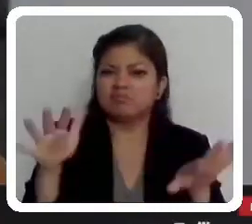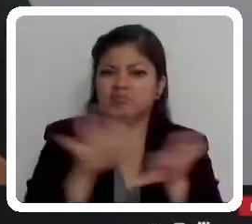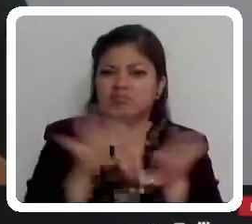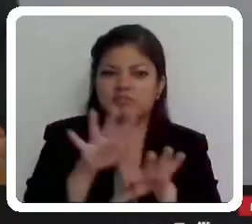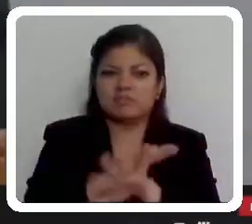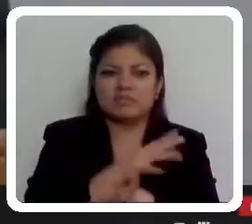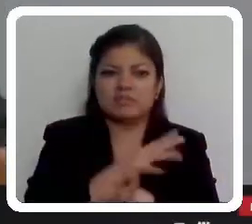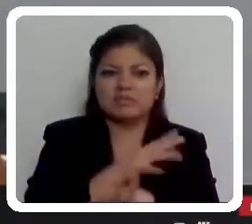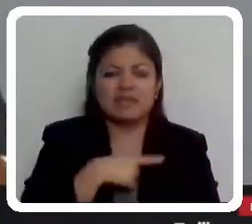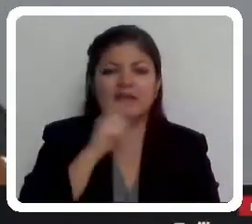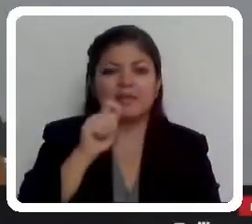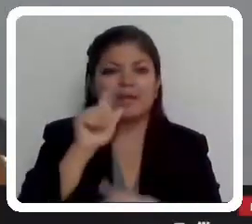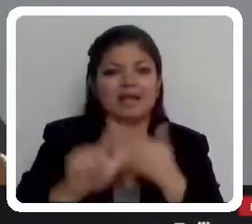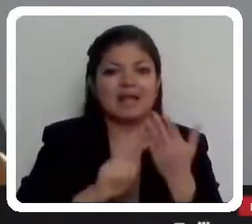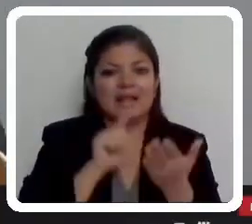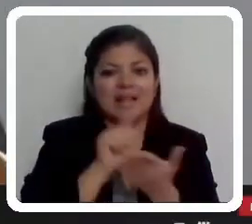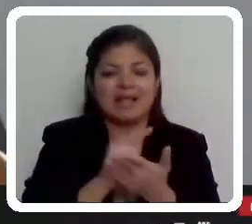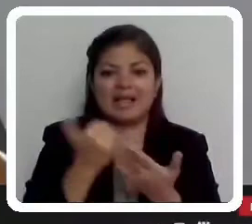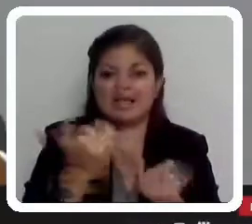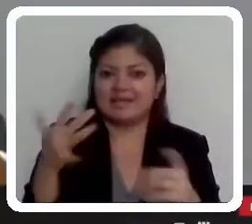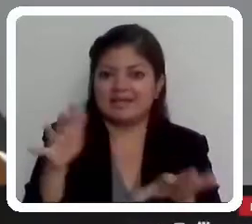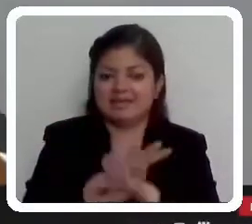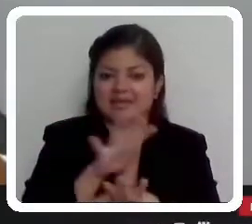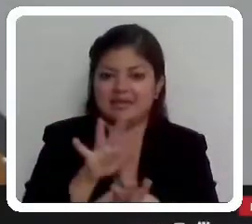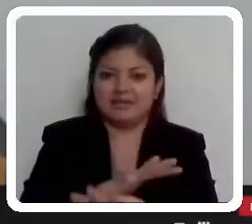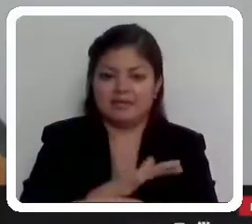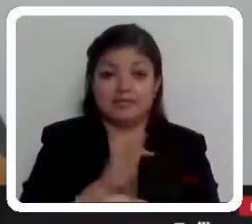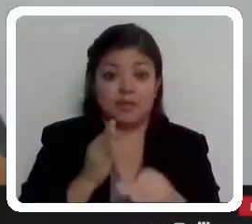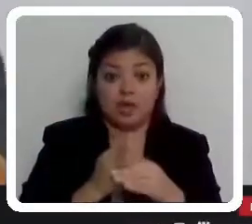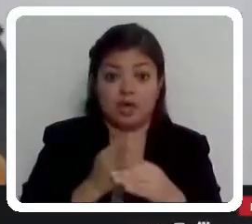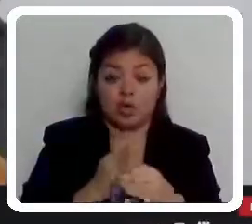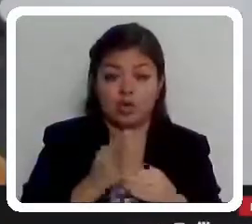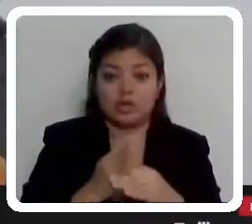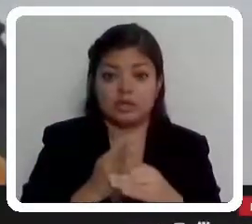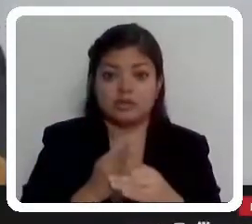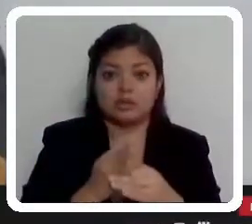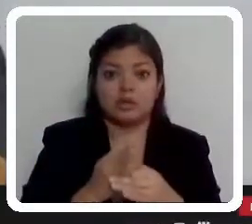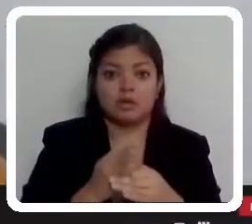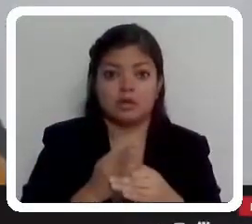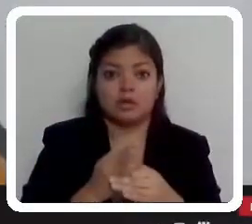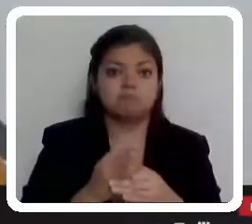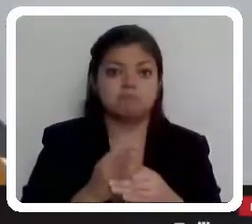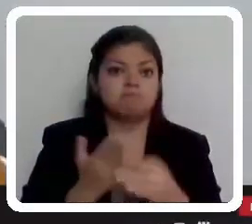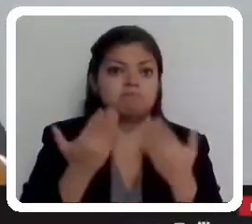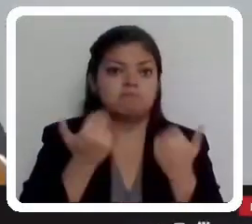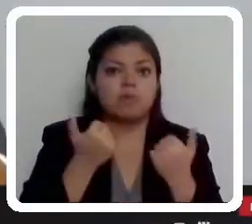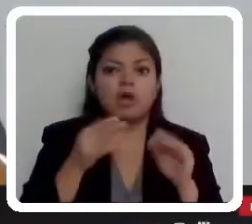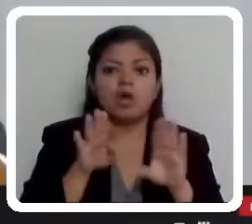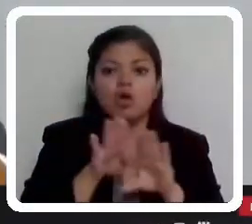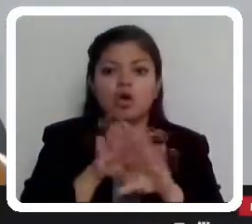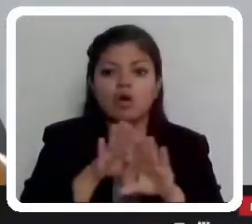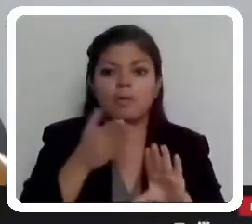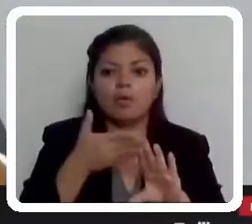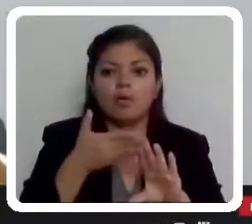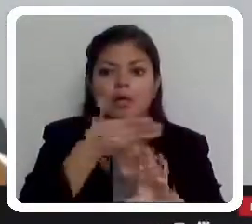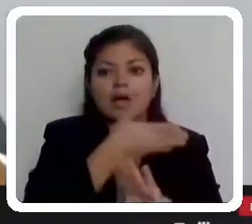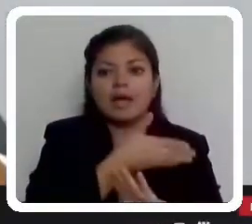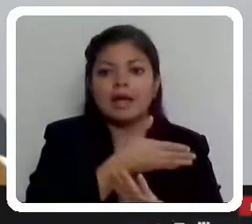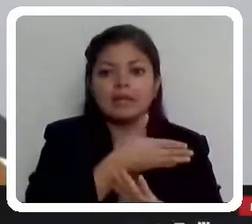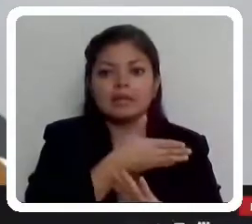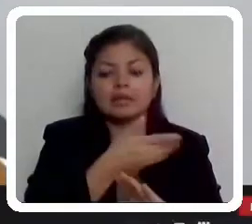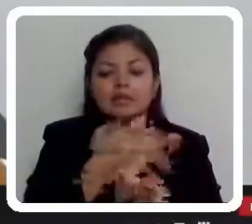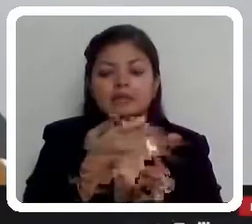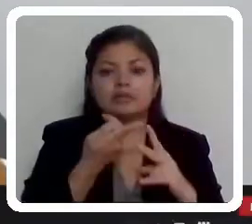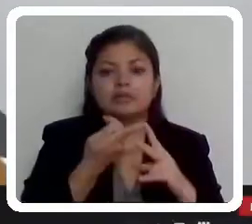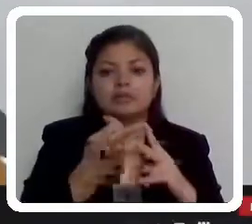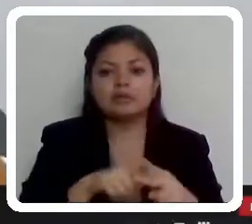adecuando las leyes y las normas. En este momento no habíamos previsto la iniciativa que